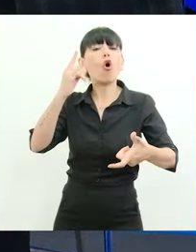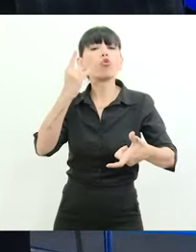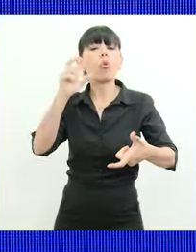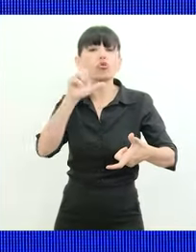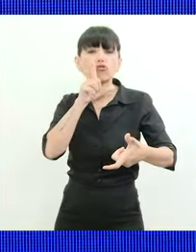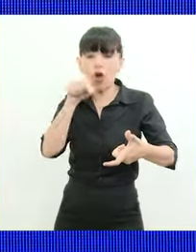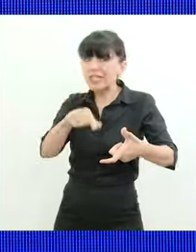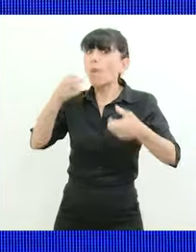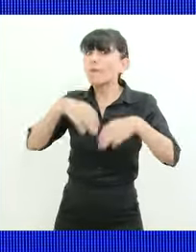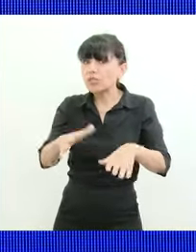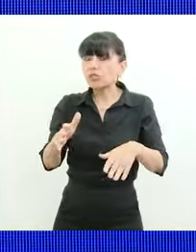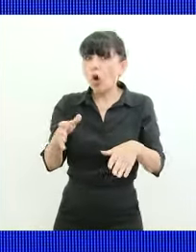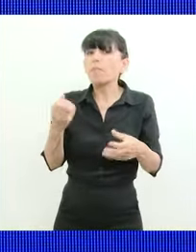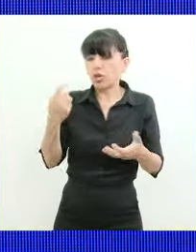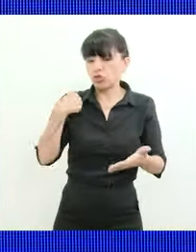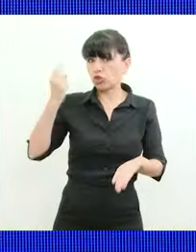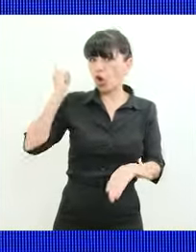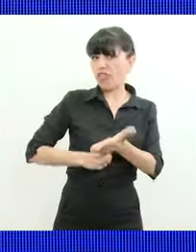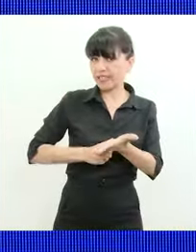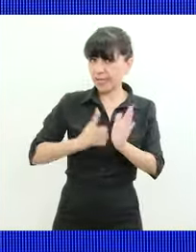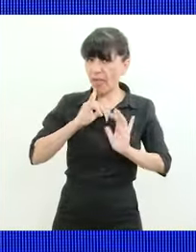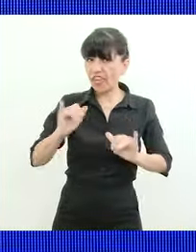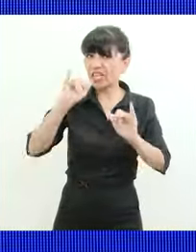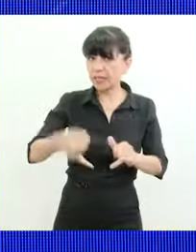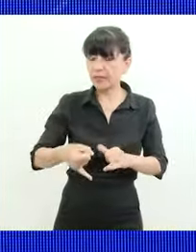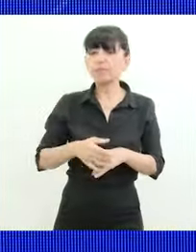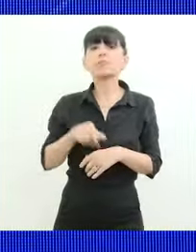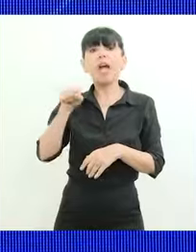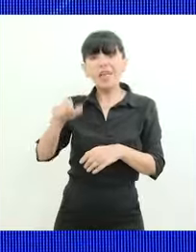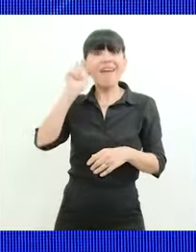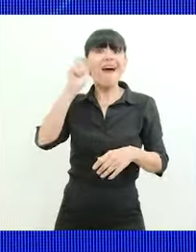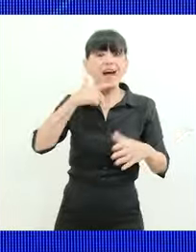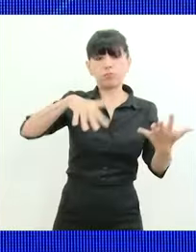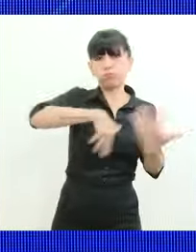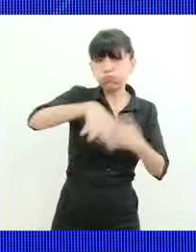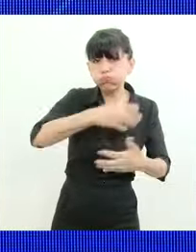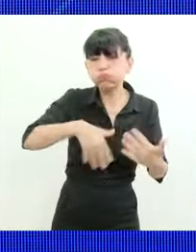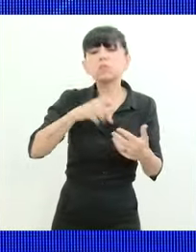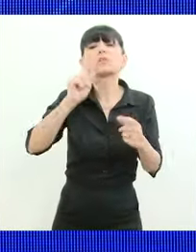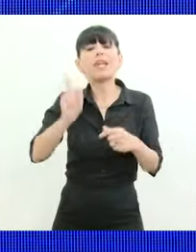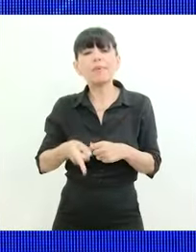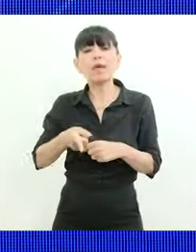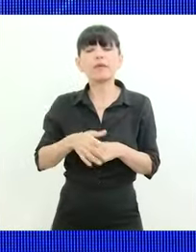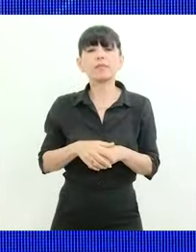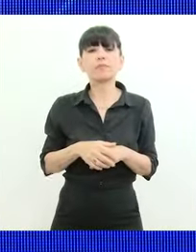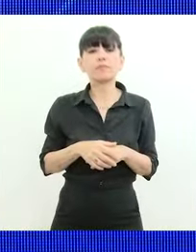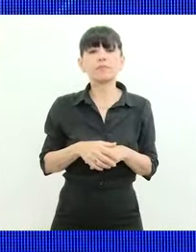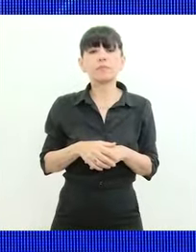mía. Y eso además de aumentar procesamiento de gas y procesamiento de